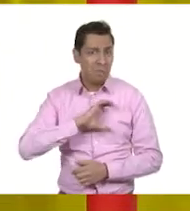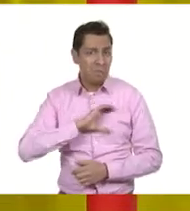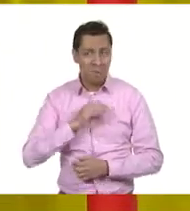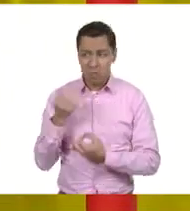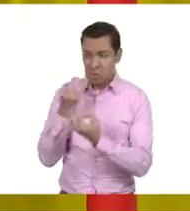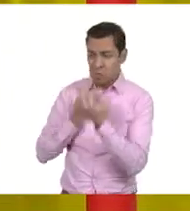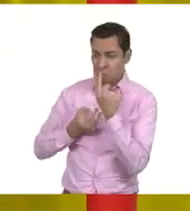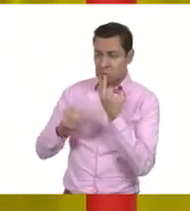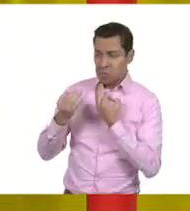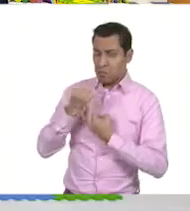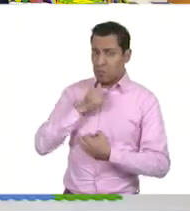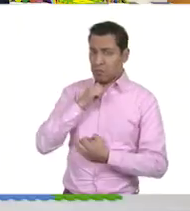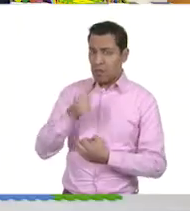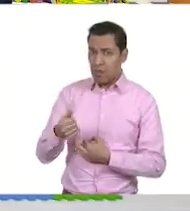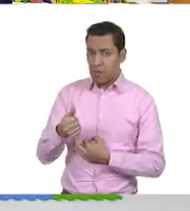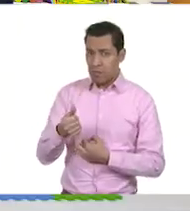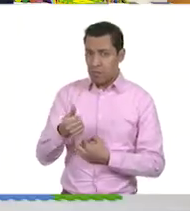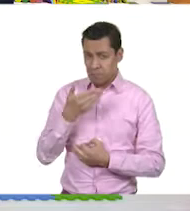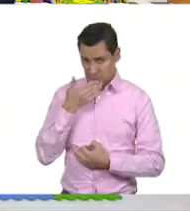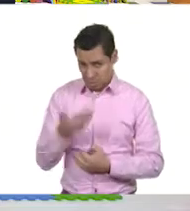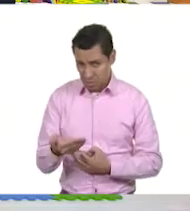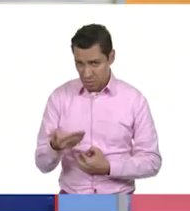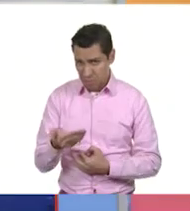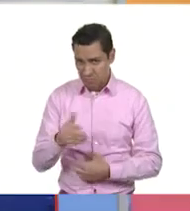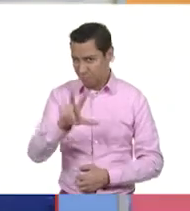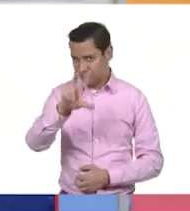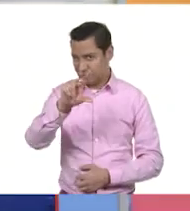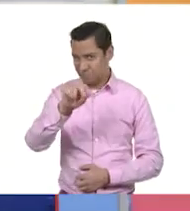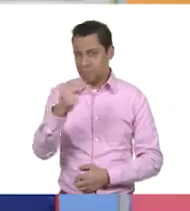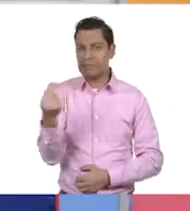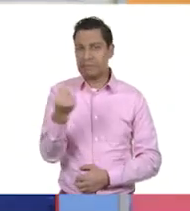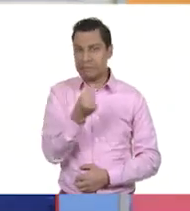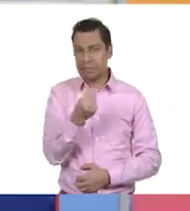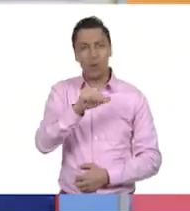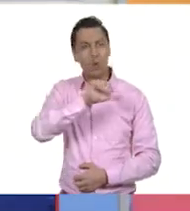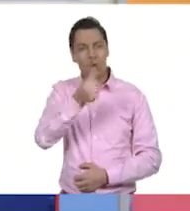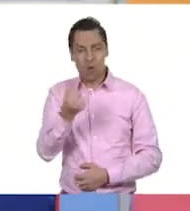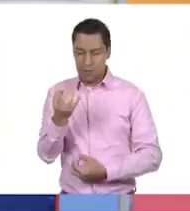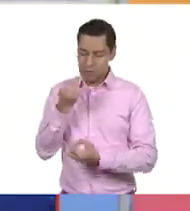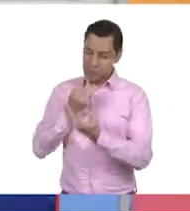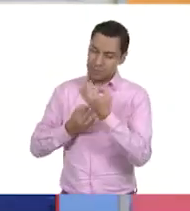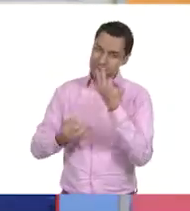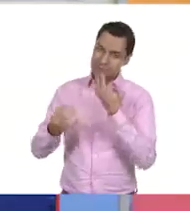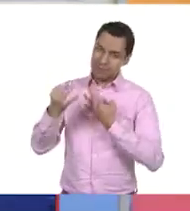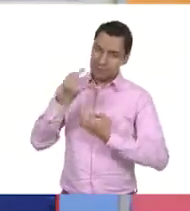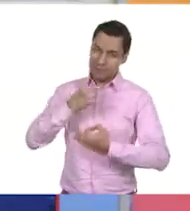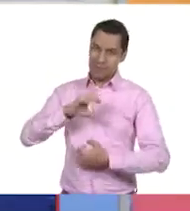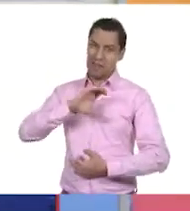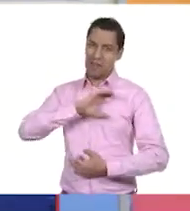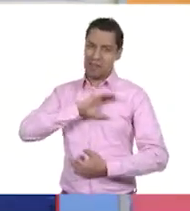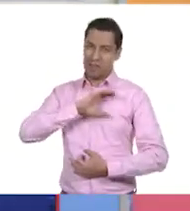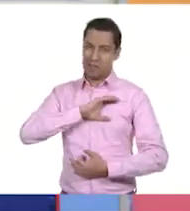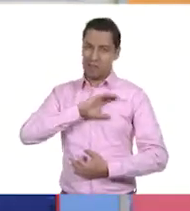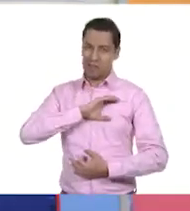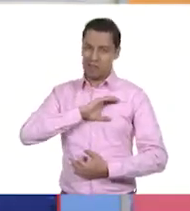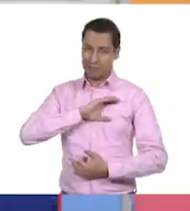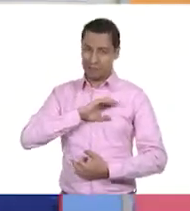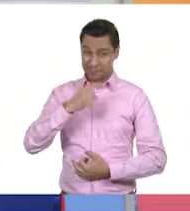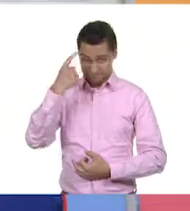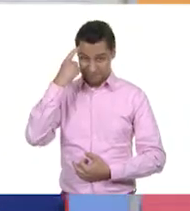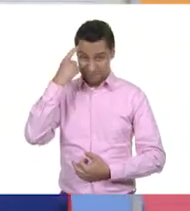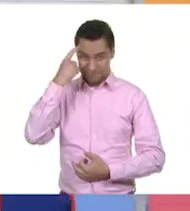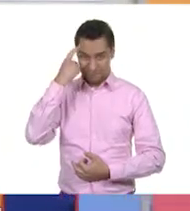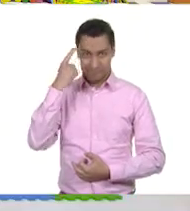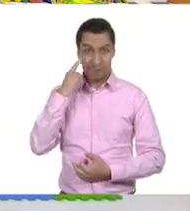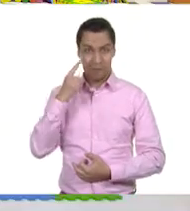una necesidad que todos los humanos tenemos. Sí, sí. El afecto también es una necesidad básica. Tienes toda la razón. Si quieres ver, vamos a ver la